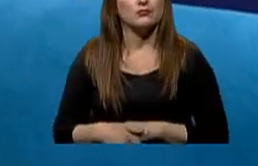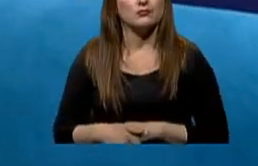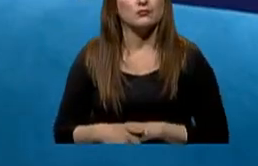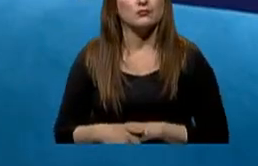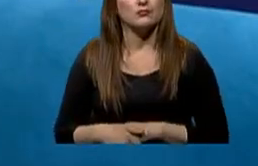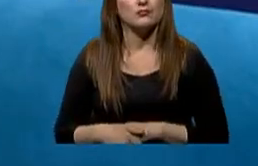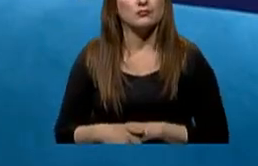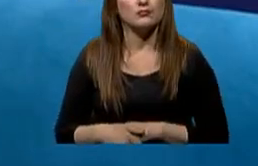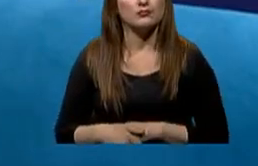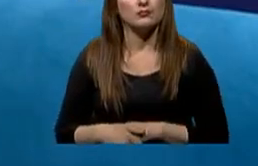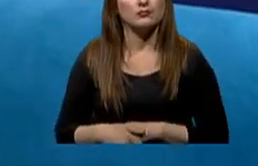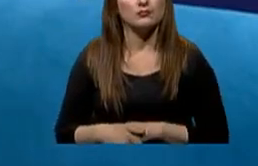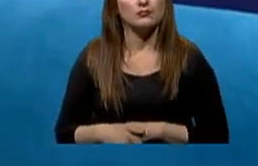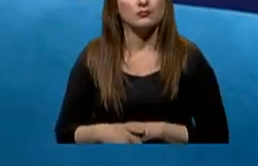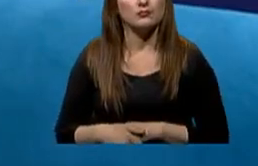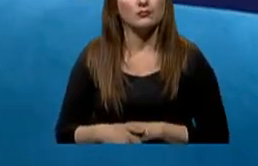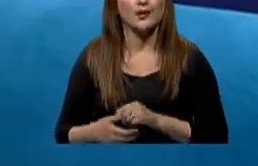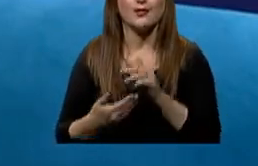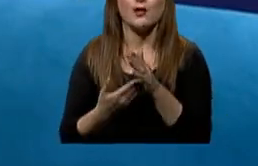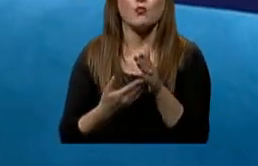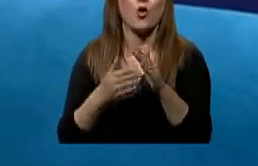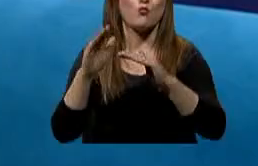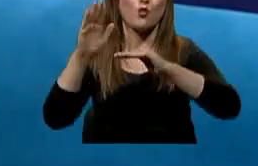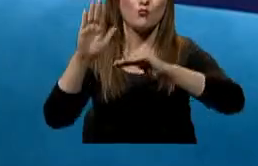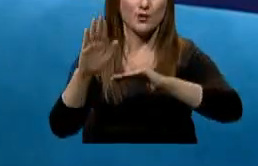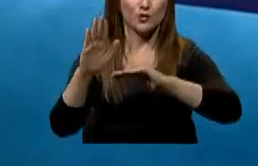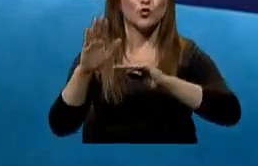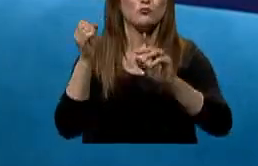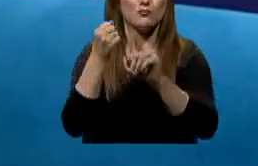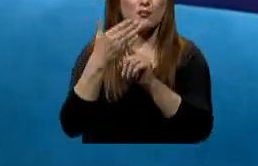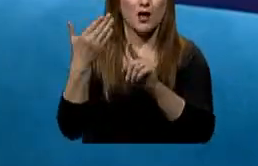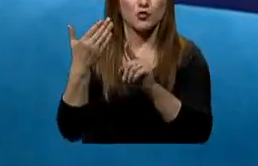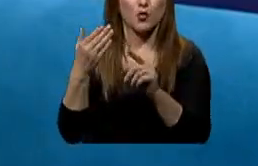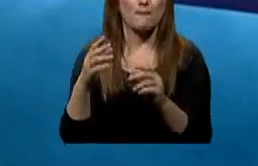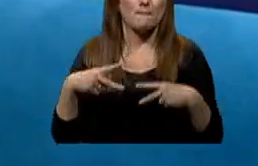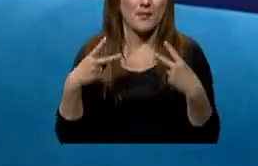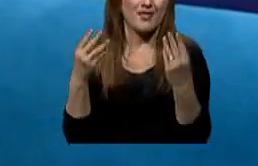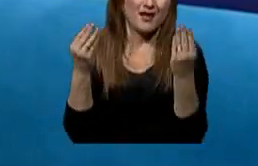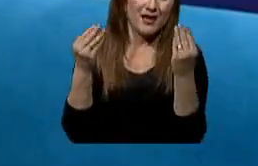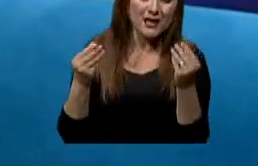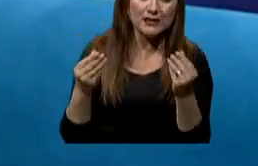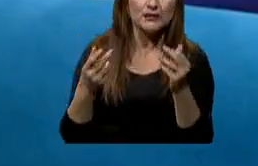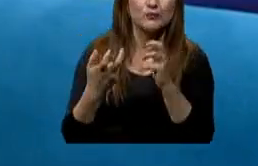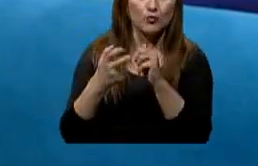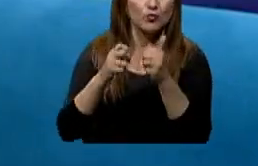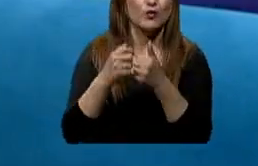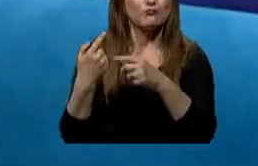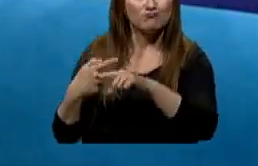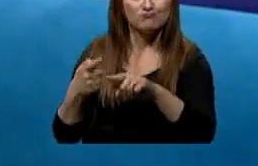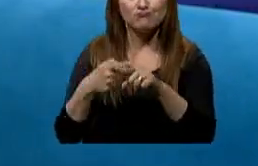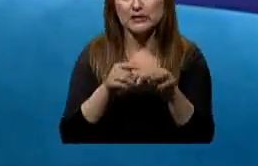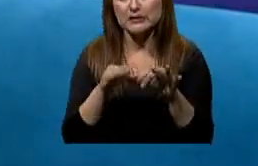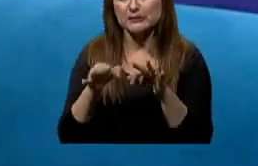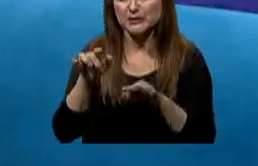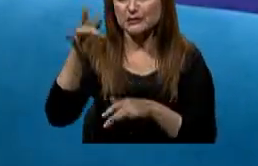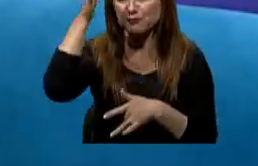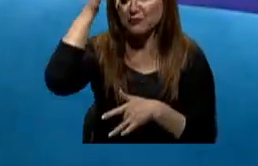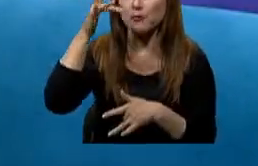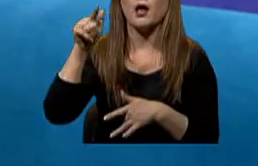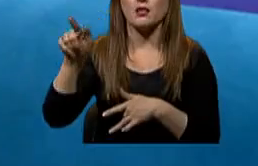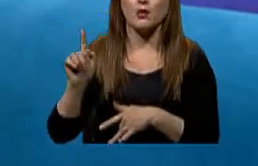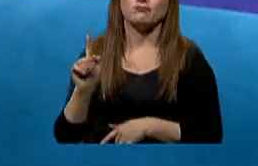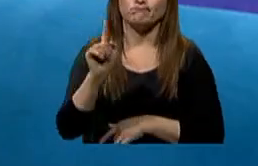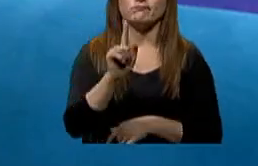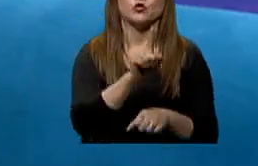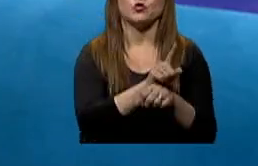compromiso, afectación en la calidad de vida del paciente, hay estos trastornos que no pueden explicarse, deben ser